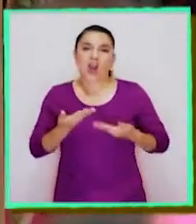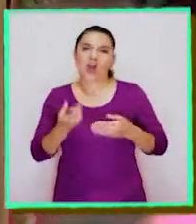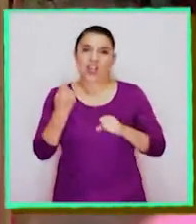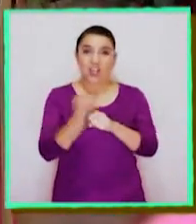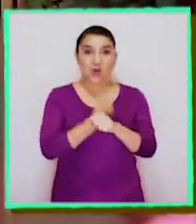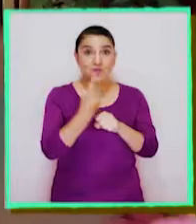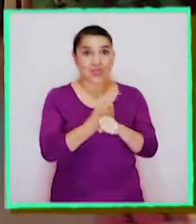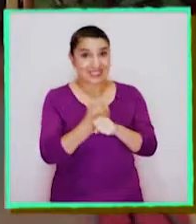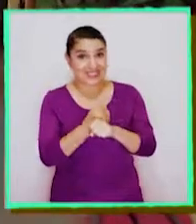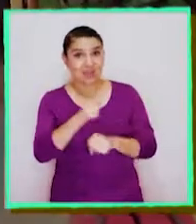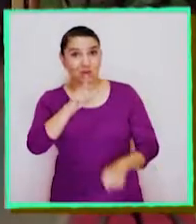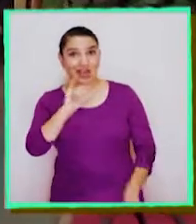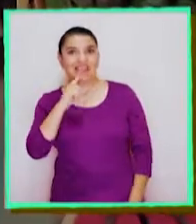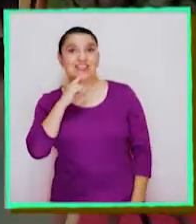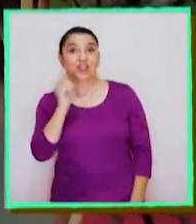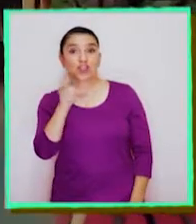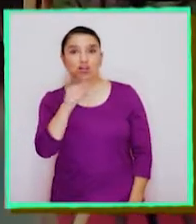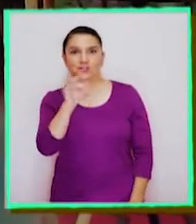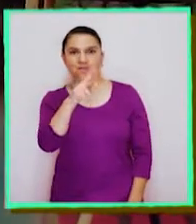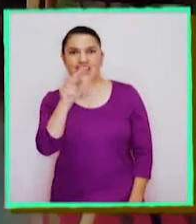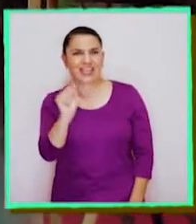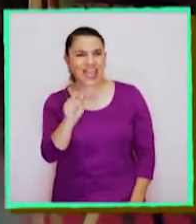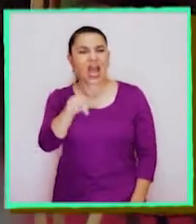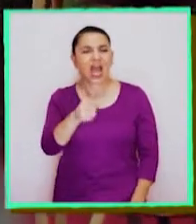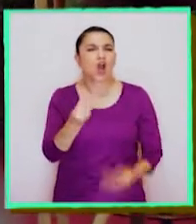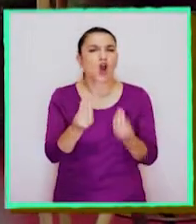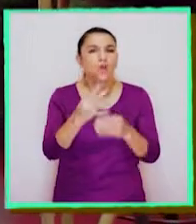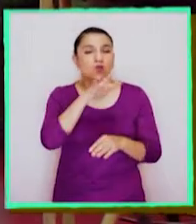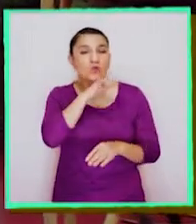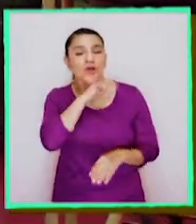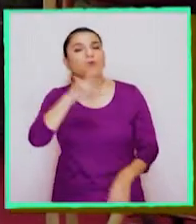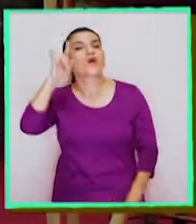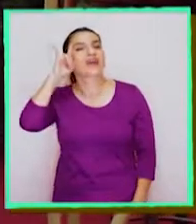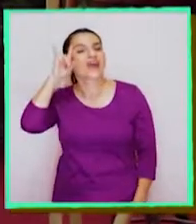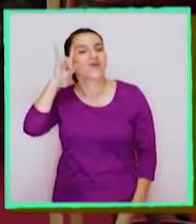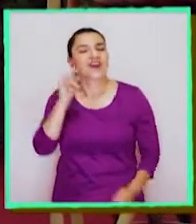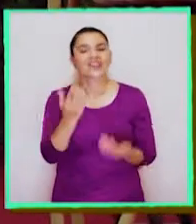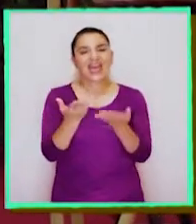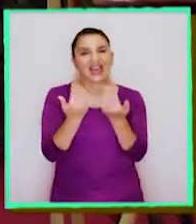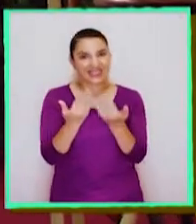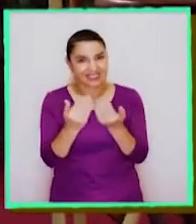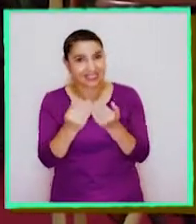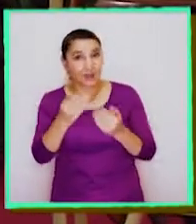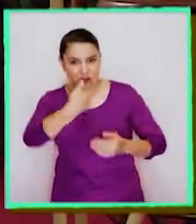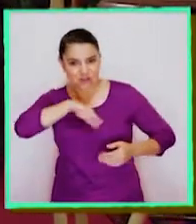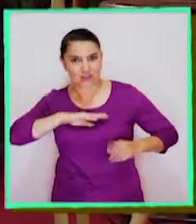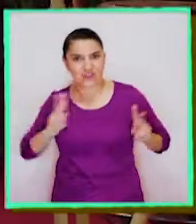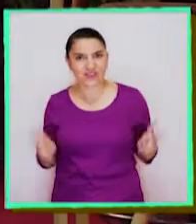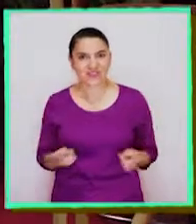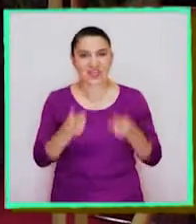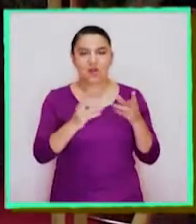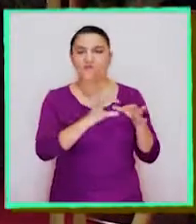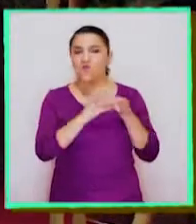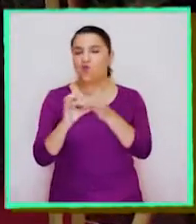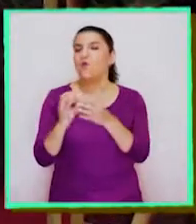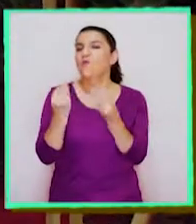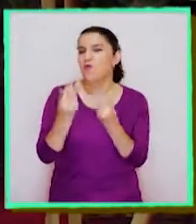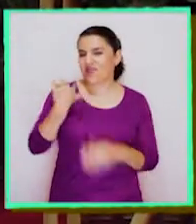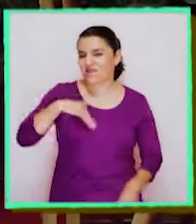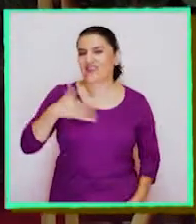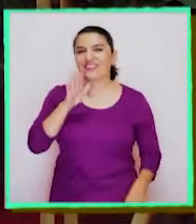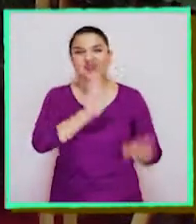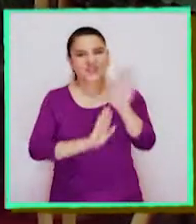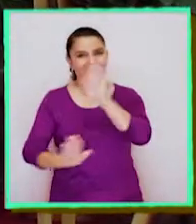hoy hablamos de la litósfera y los usos que le damos a esta. Recuerden que necesitamos de ella para sobrevivir, por lo que es muy